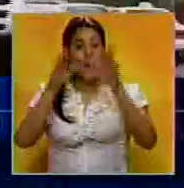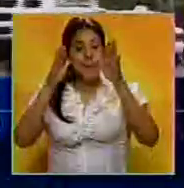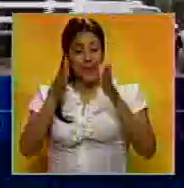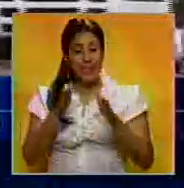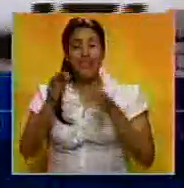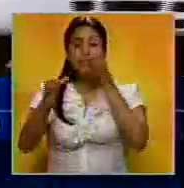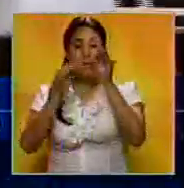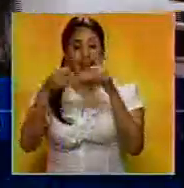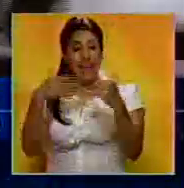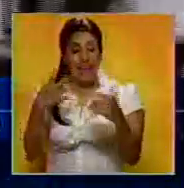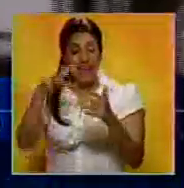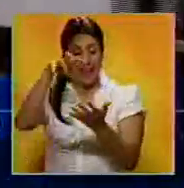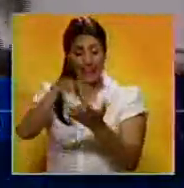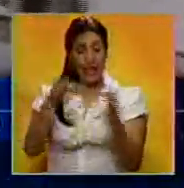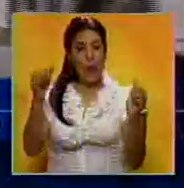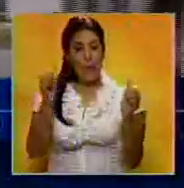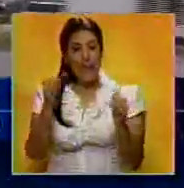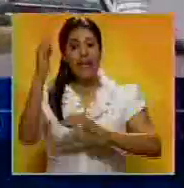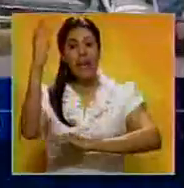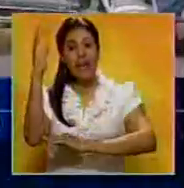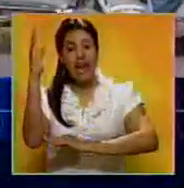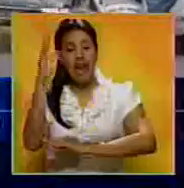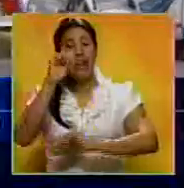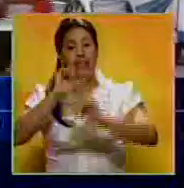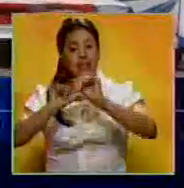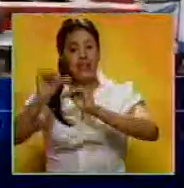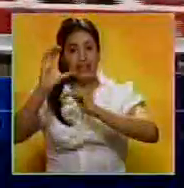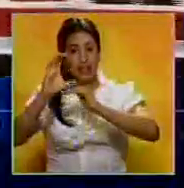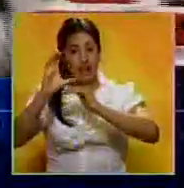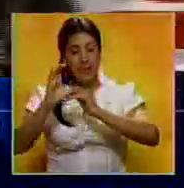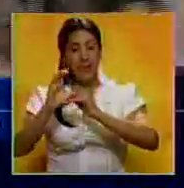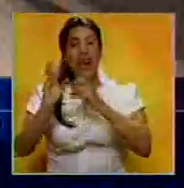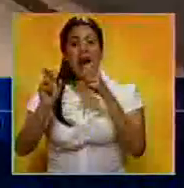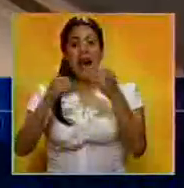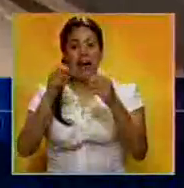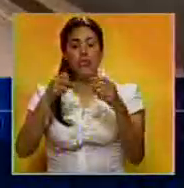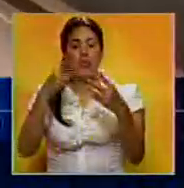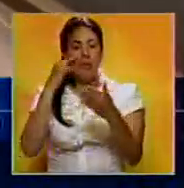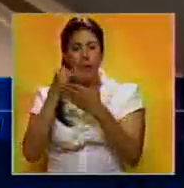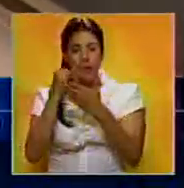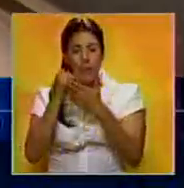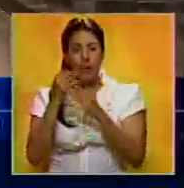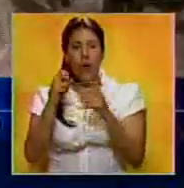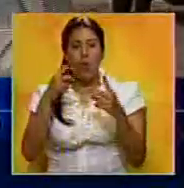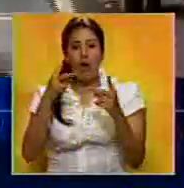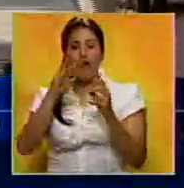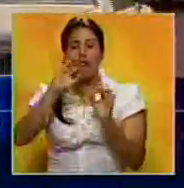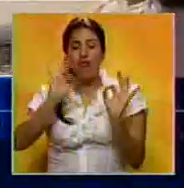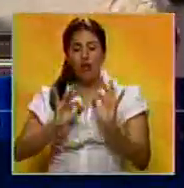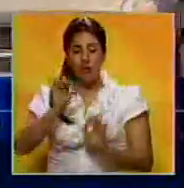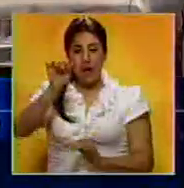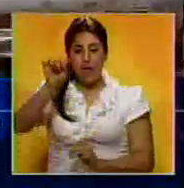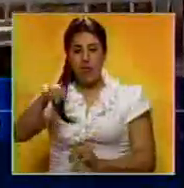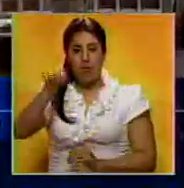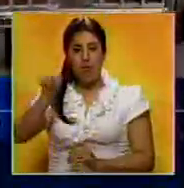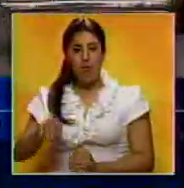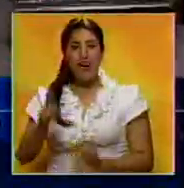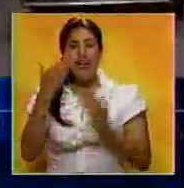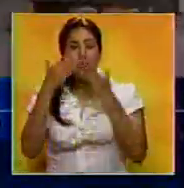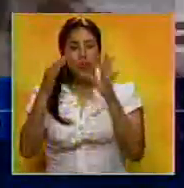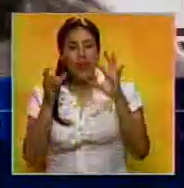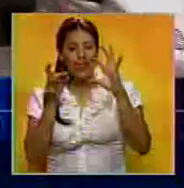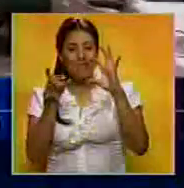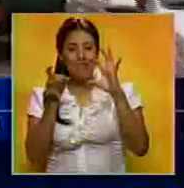explicó que los estados Mérida, Lara y el Distrito Capital realizarán las pruebas pilotos del nuevo método de pago de pasaje estudiantil